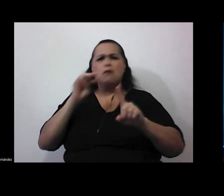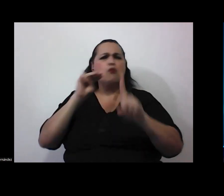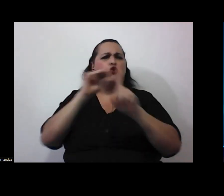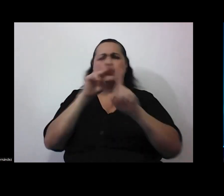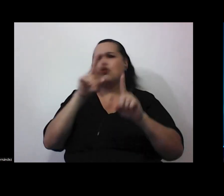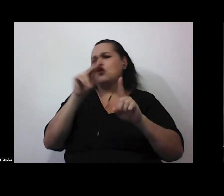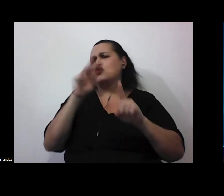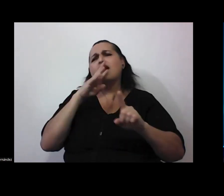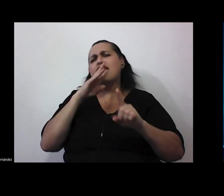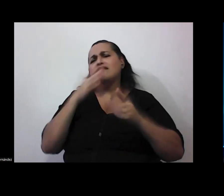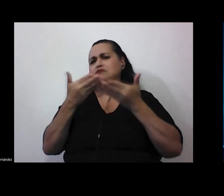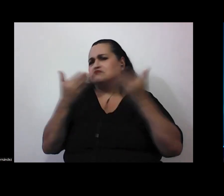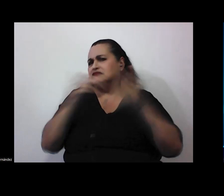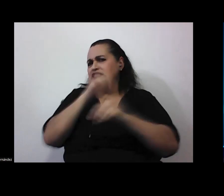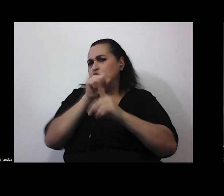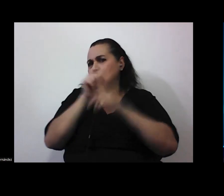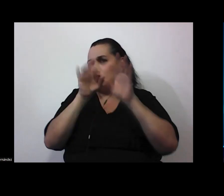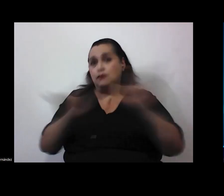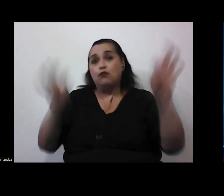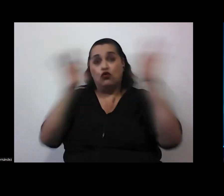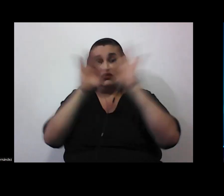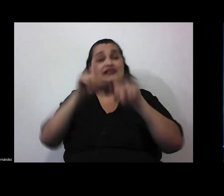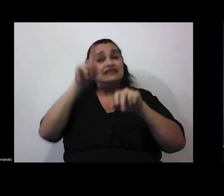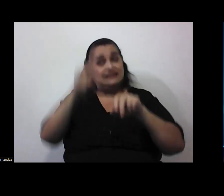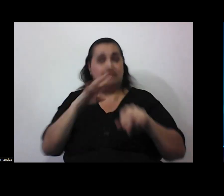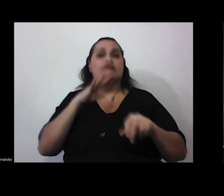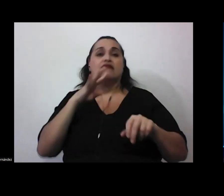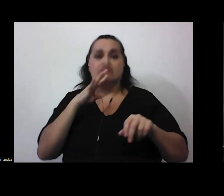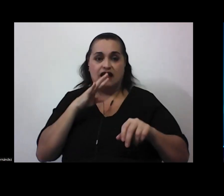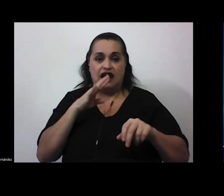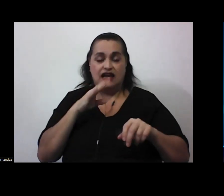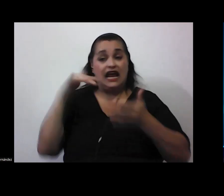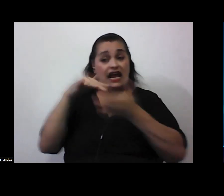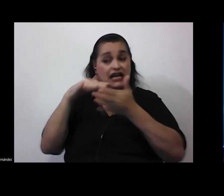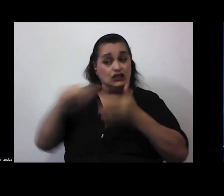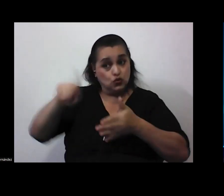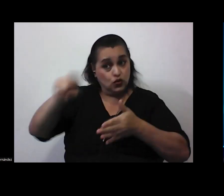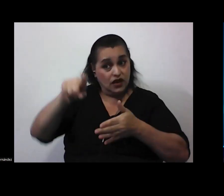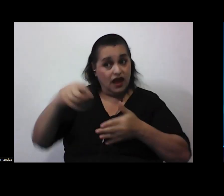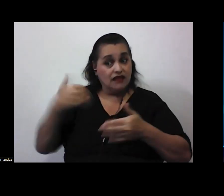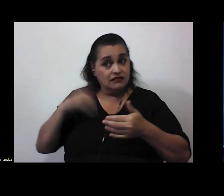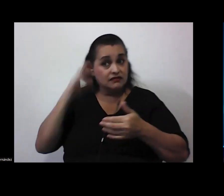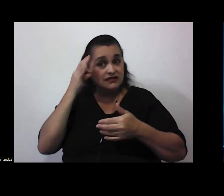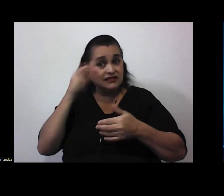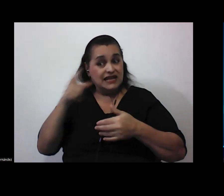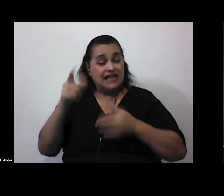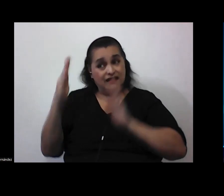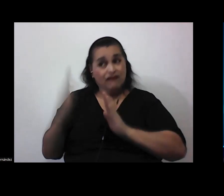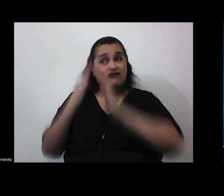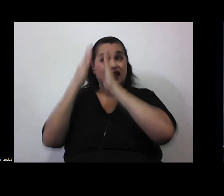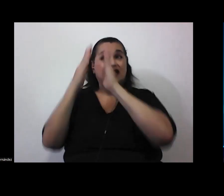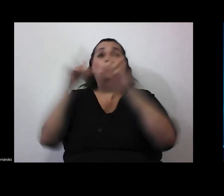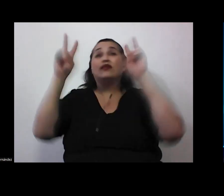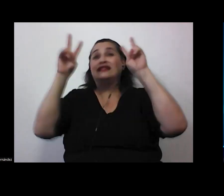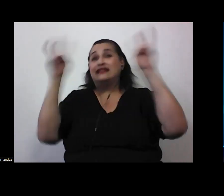casos relevantes porque si no abordamos los casos relevantes los y las estudiantes entonces se van a enfrentar con ese tema en las redes